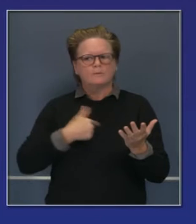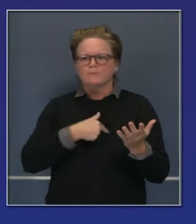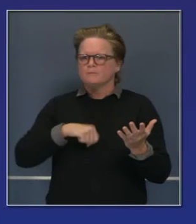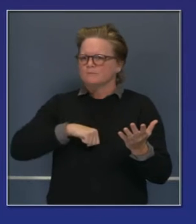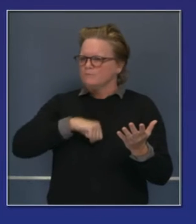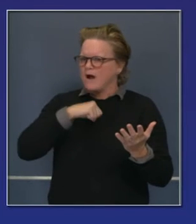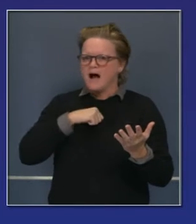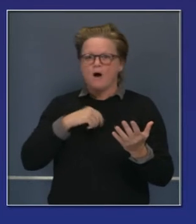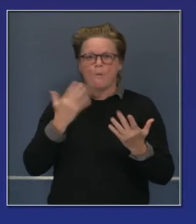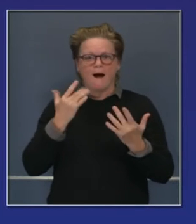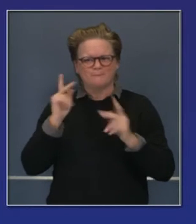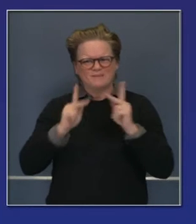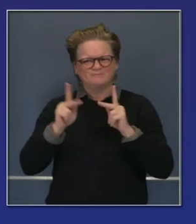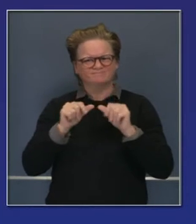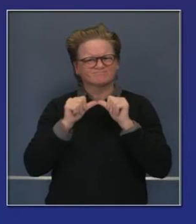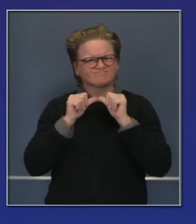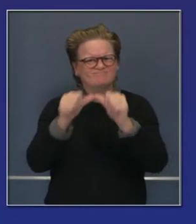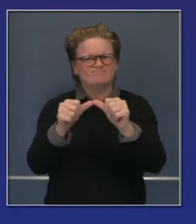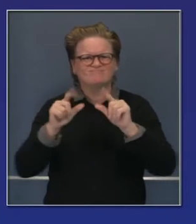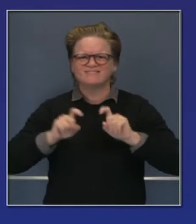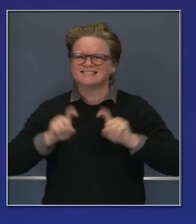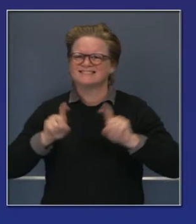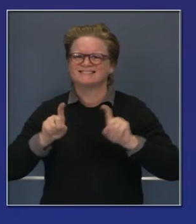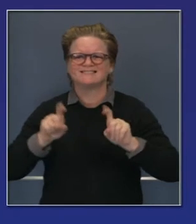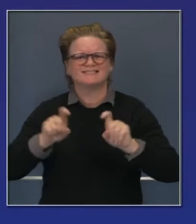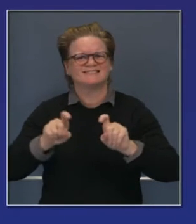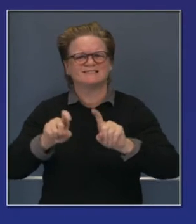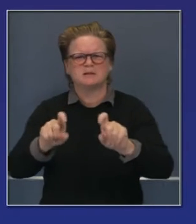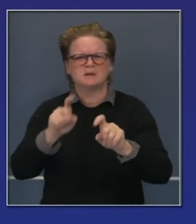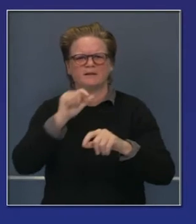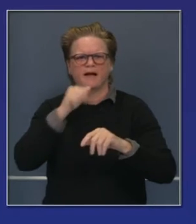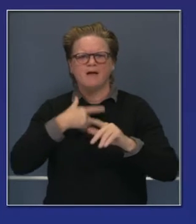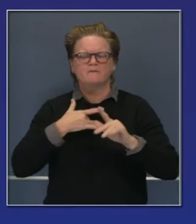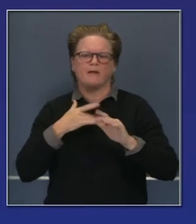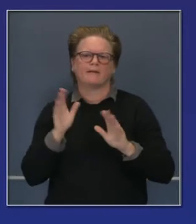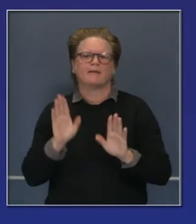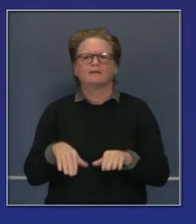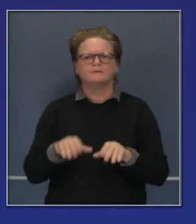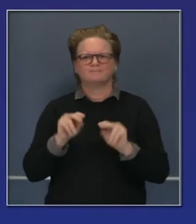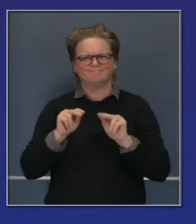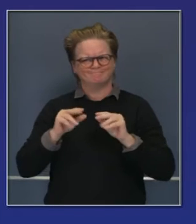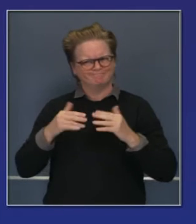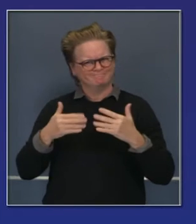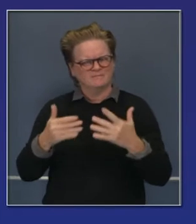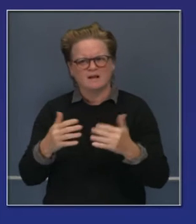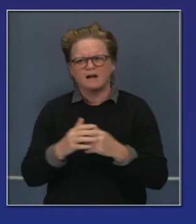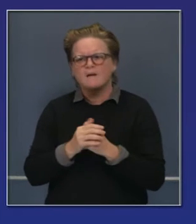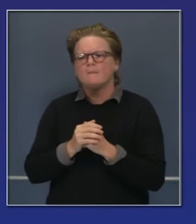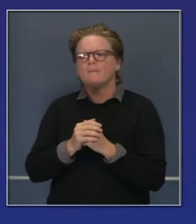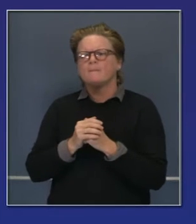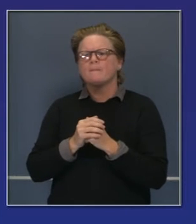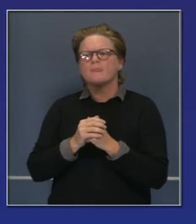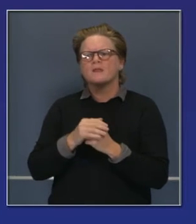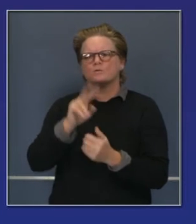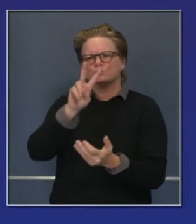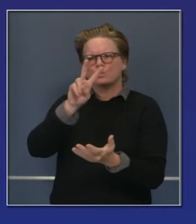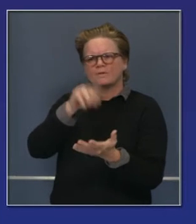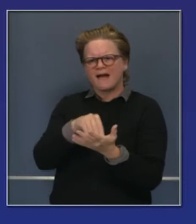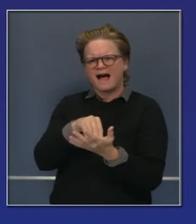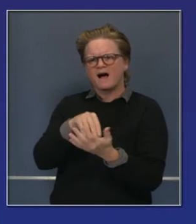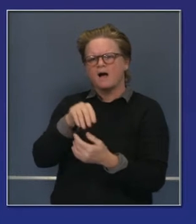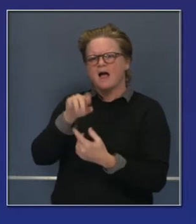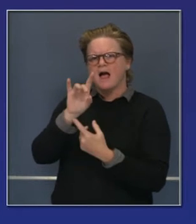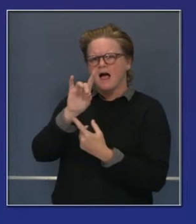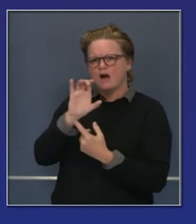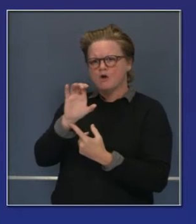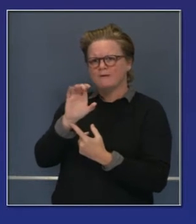esta transparencia pueden ver 143,711. Es el número de pruebas promedio por día. Por